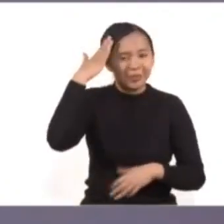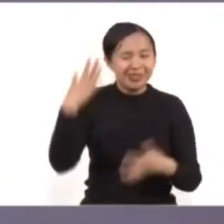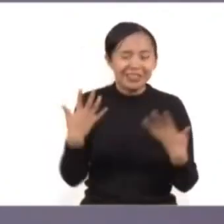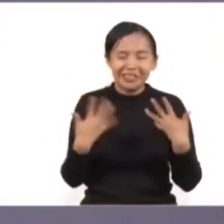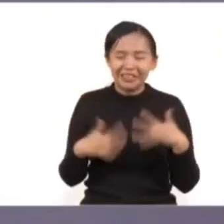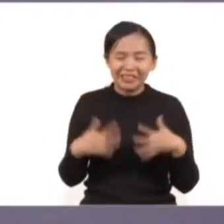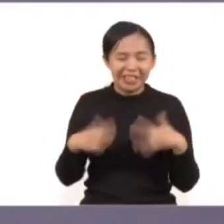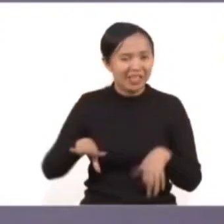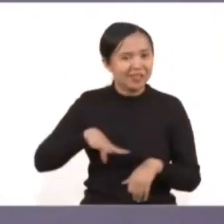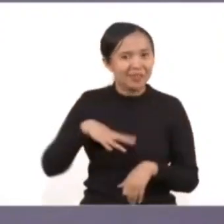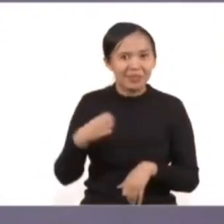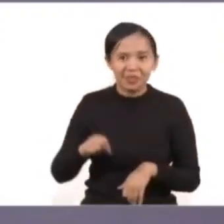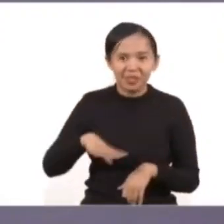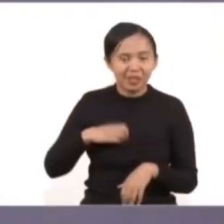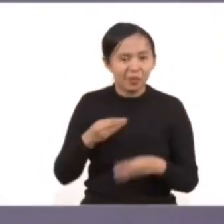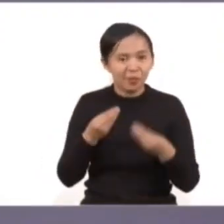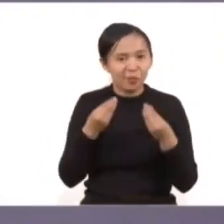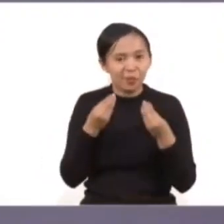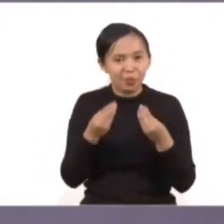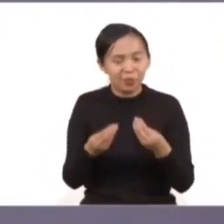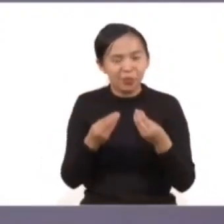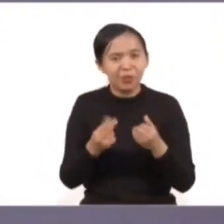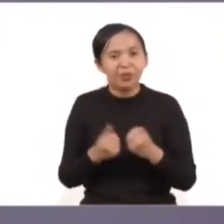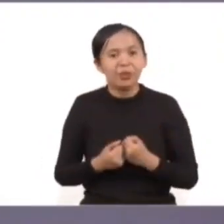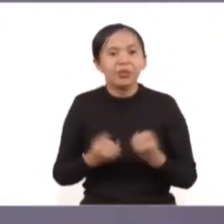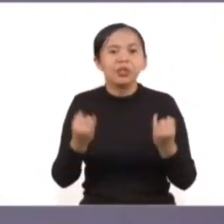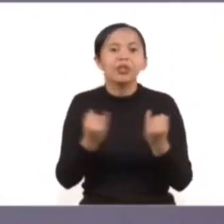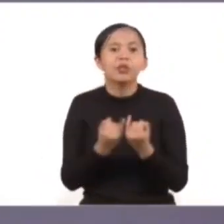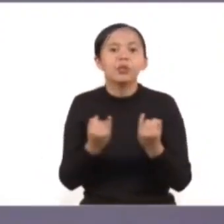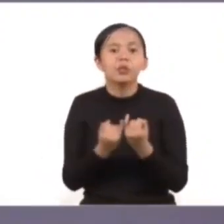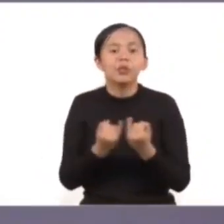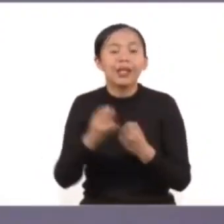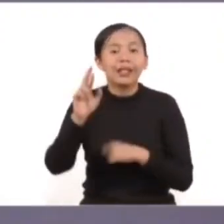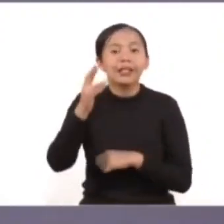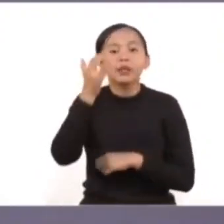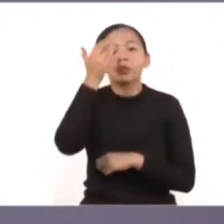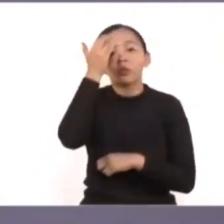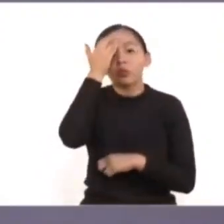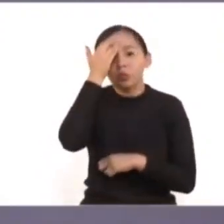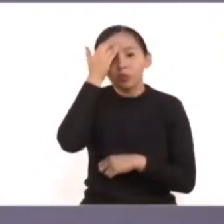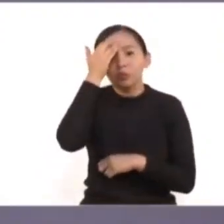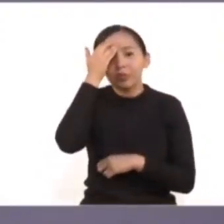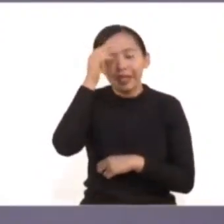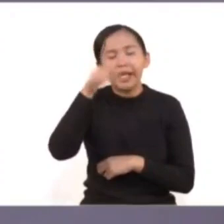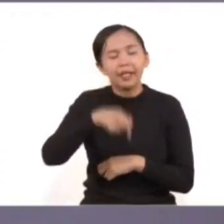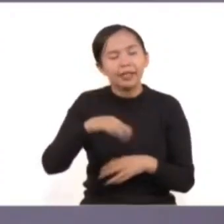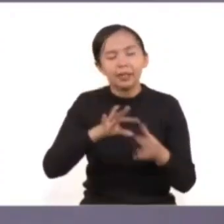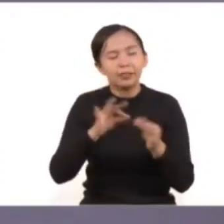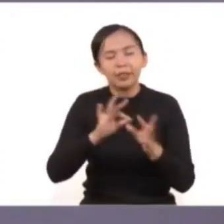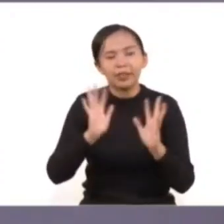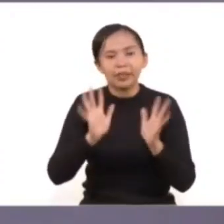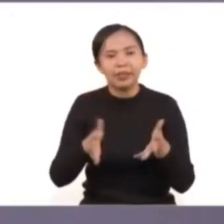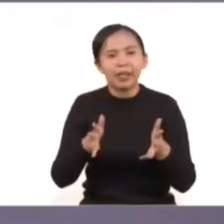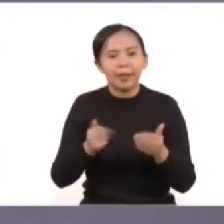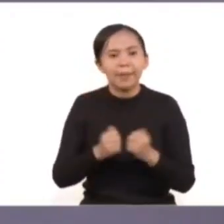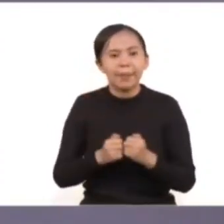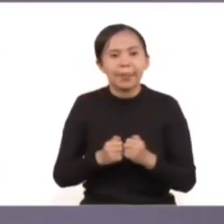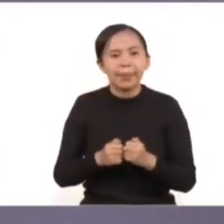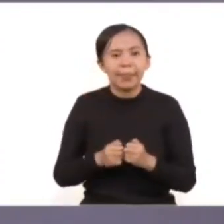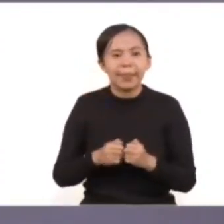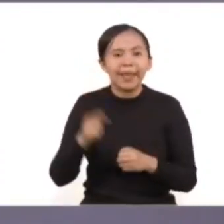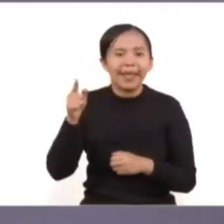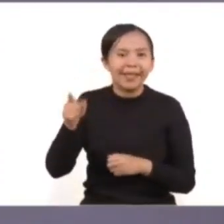muy bien estos esfuerzos de manera también estratégica y por supuesto reconocer lo que aquí ya se ha dicho, que gracias al